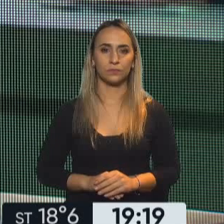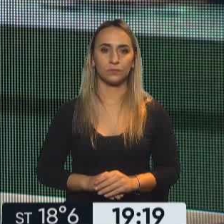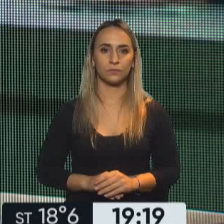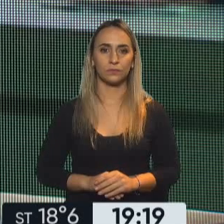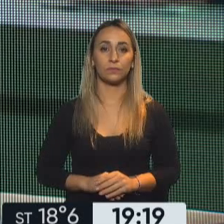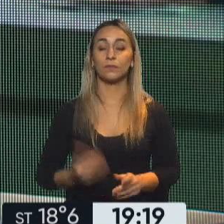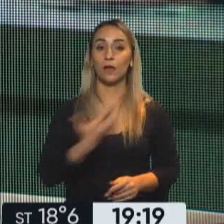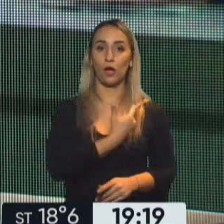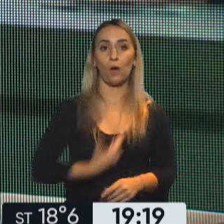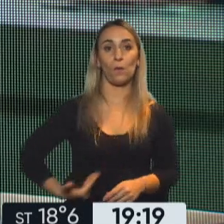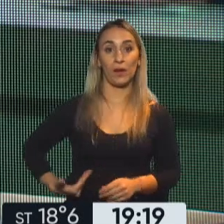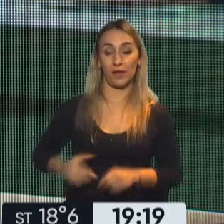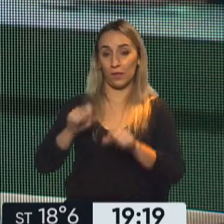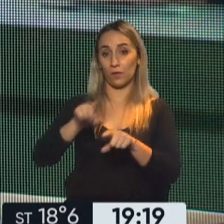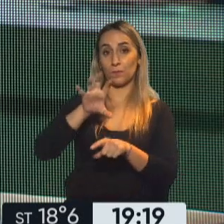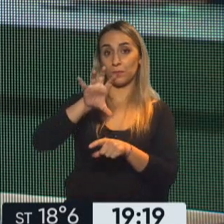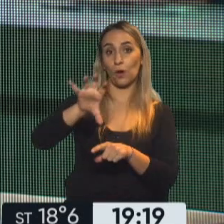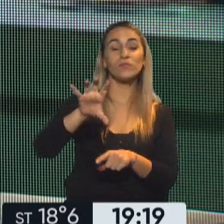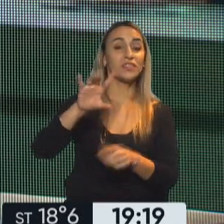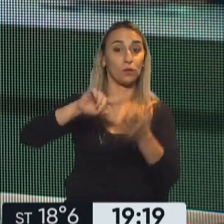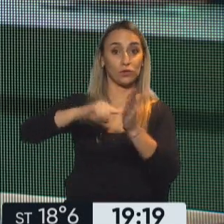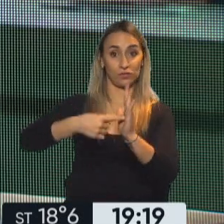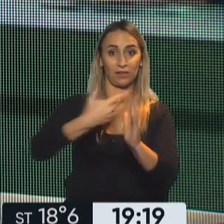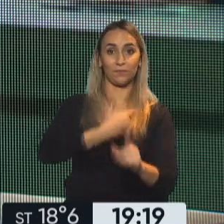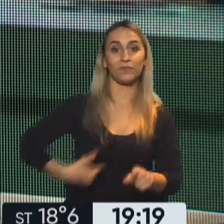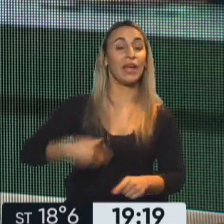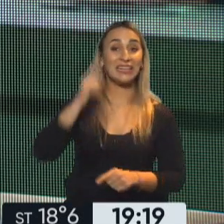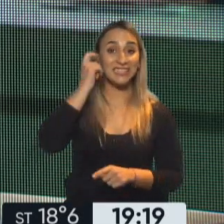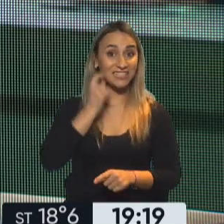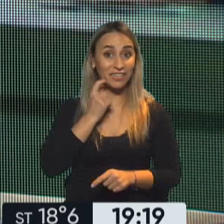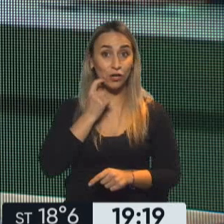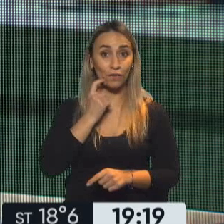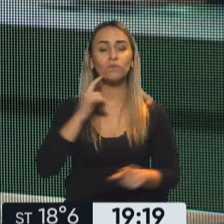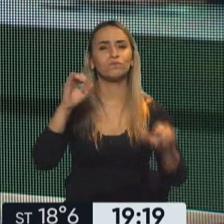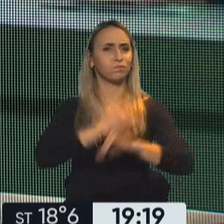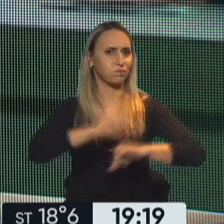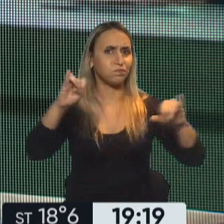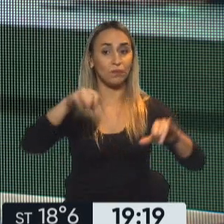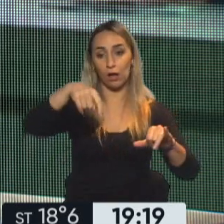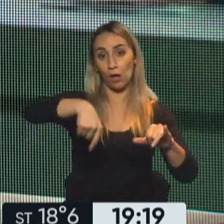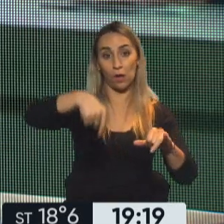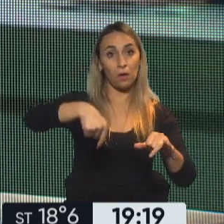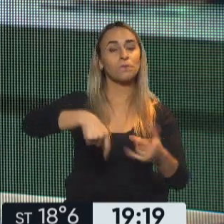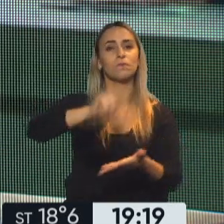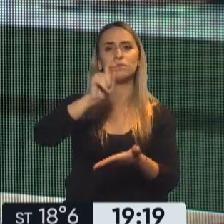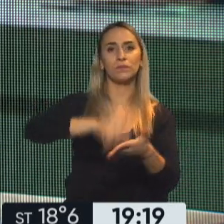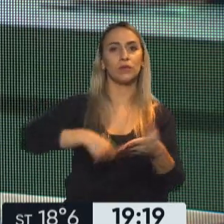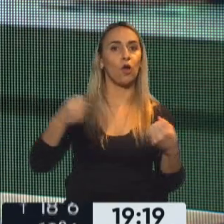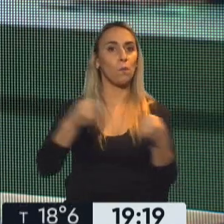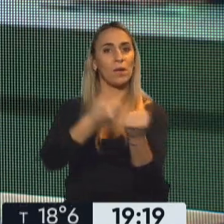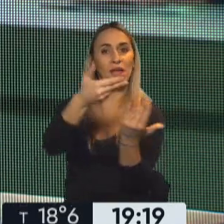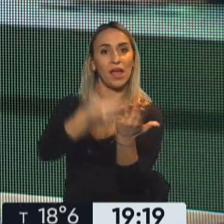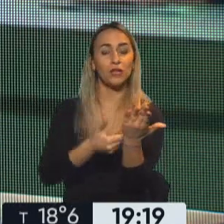El gobernador de la provincia de Buenos Aires, Axel Kicillof, anunció hoy que firman un convenio por 10 millones de